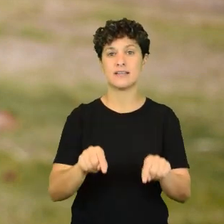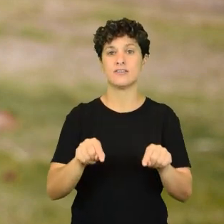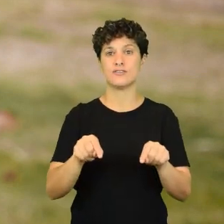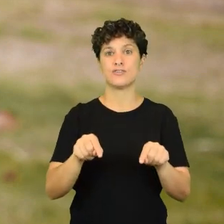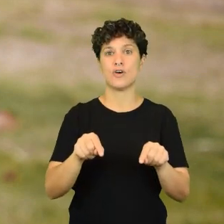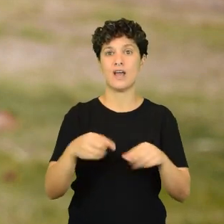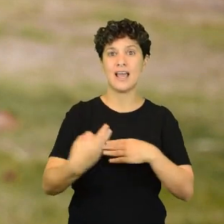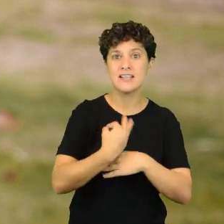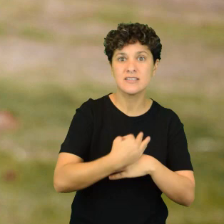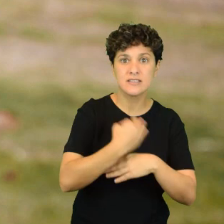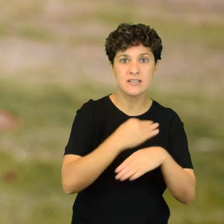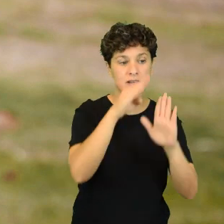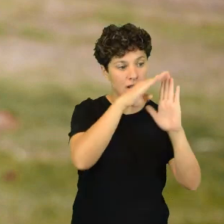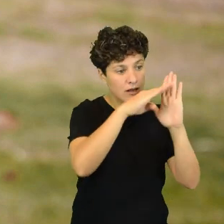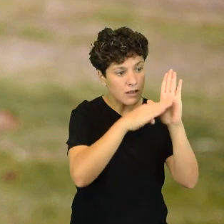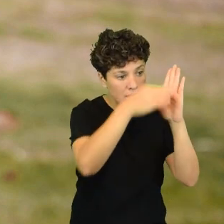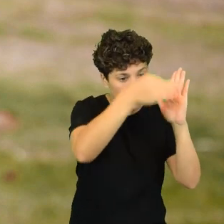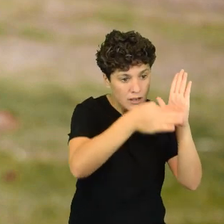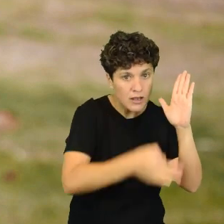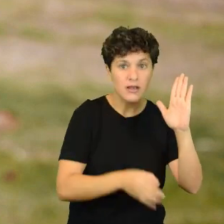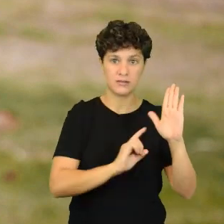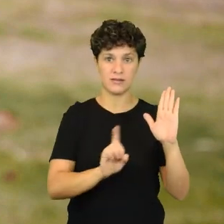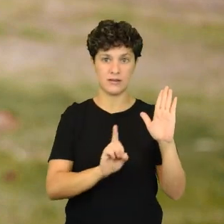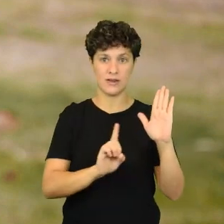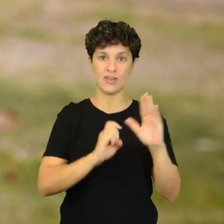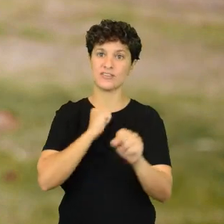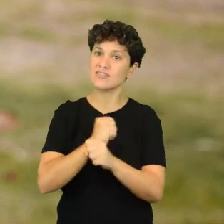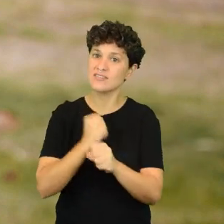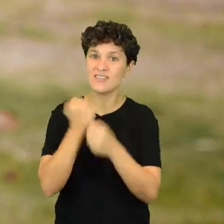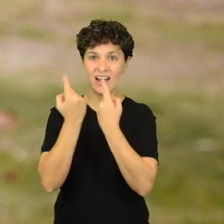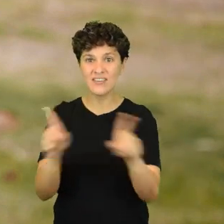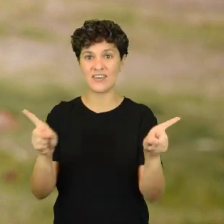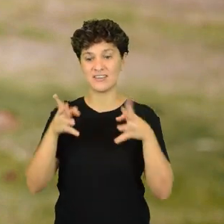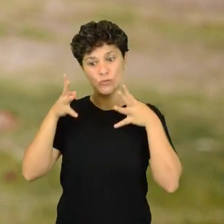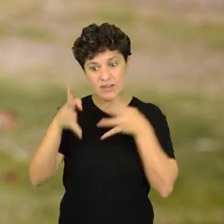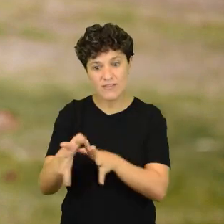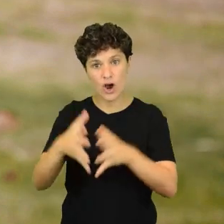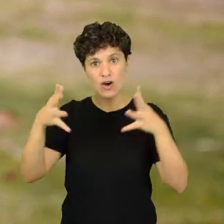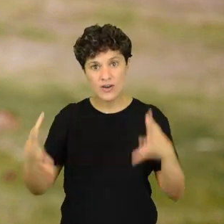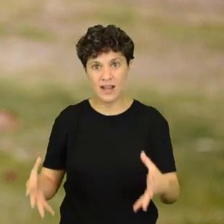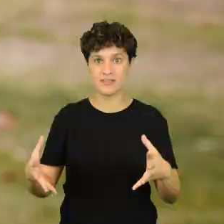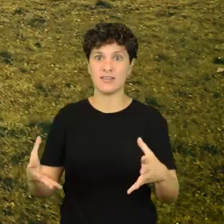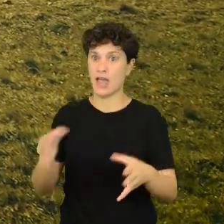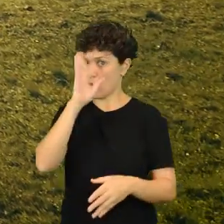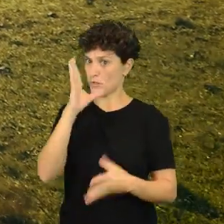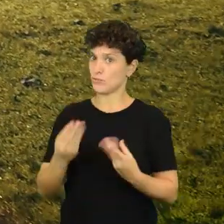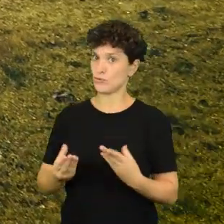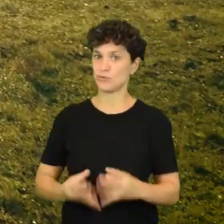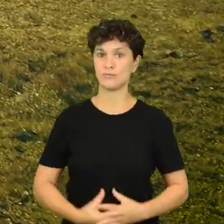o nos enseñan a trabajar de una manera muy tradicional, aún en esta época, entonces venir acá es un desafío que te deja un montón.